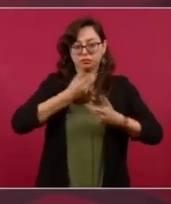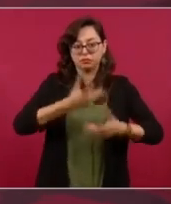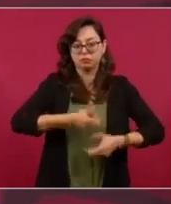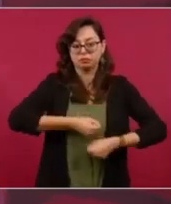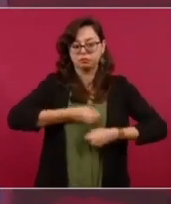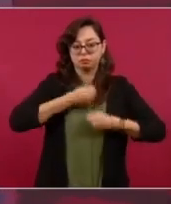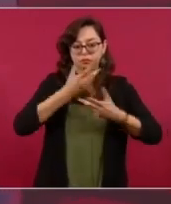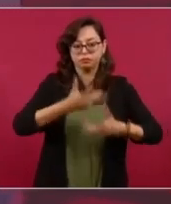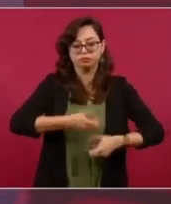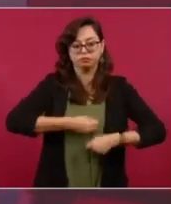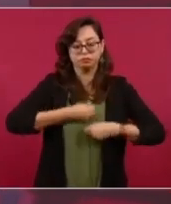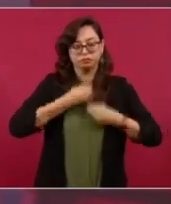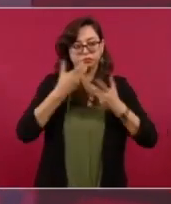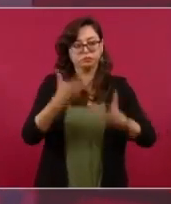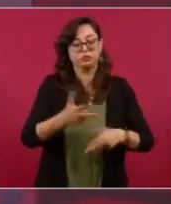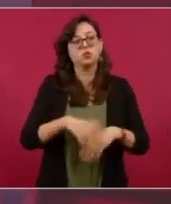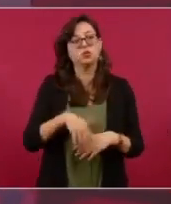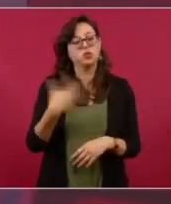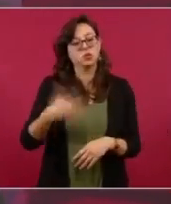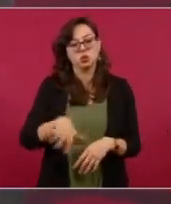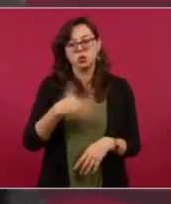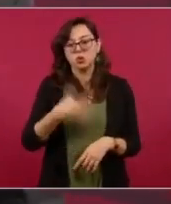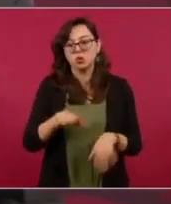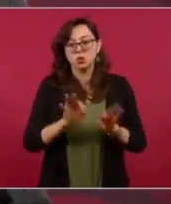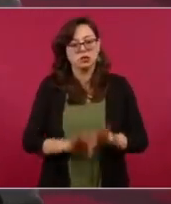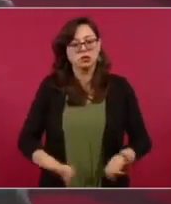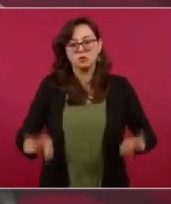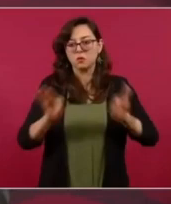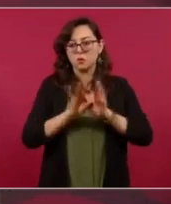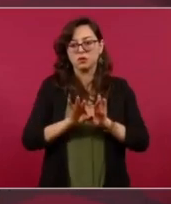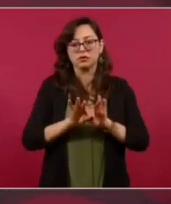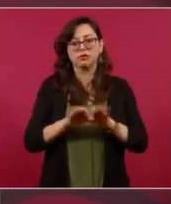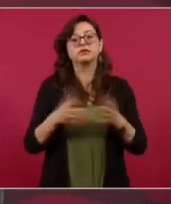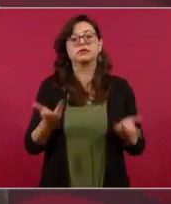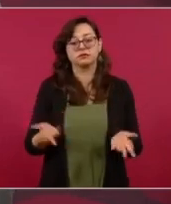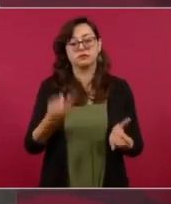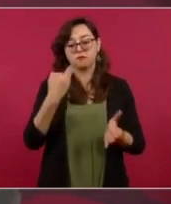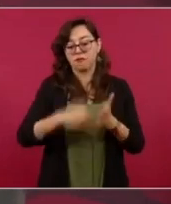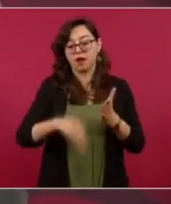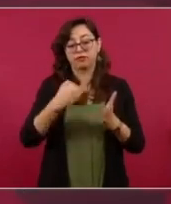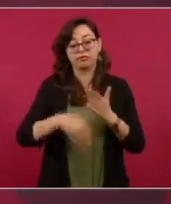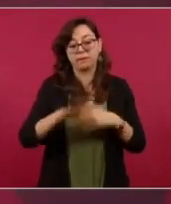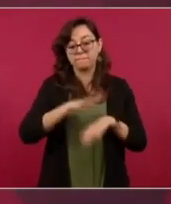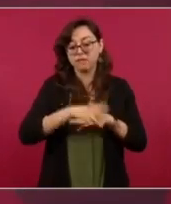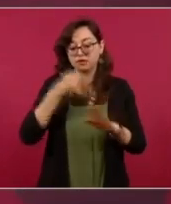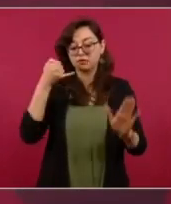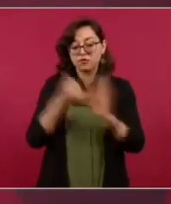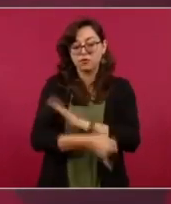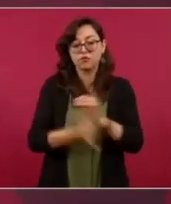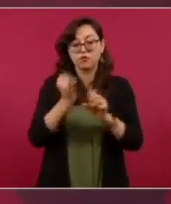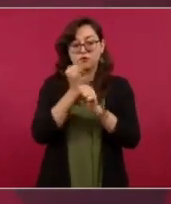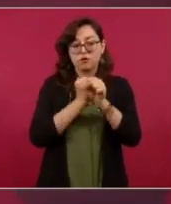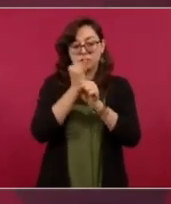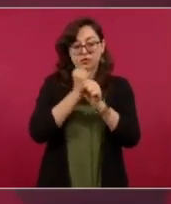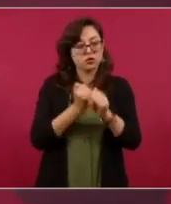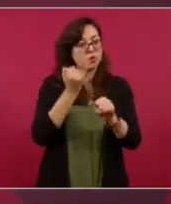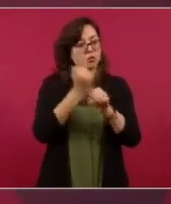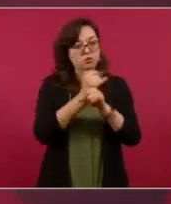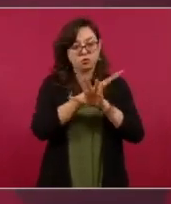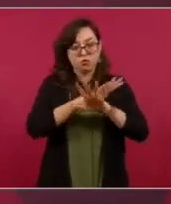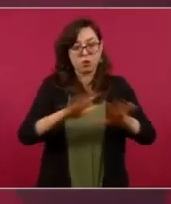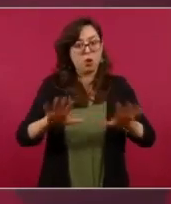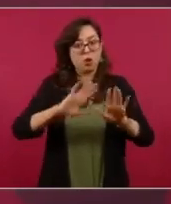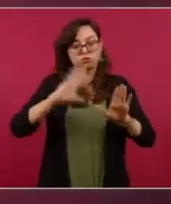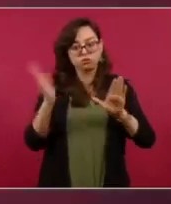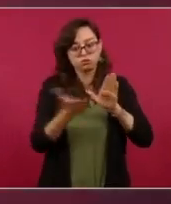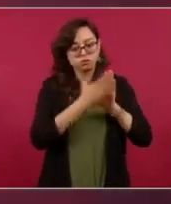tener todo lo que van a terminar resolviendo y luego aquí hay